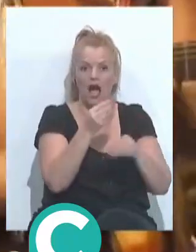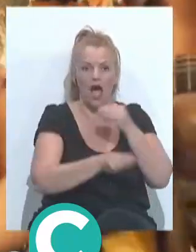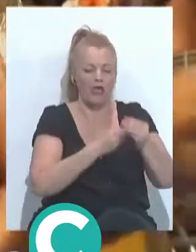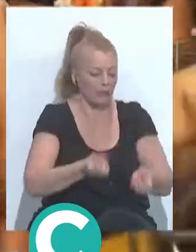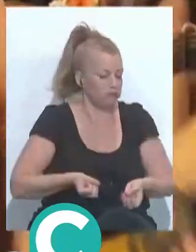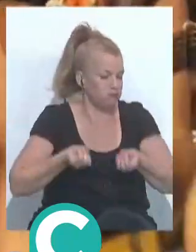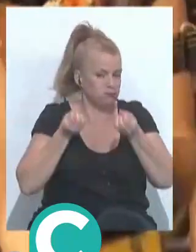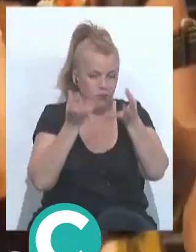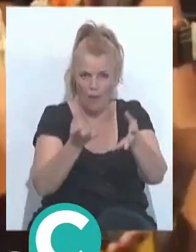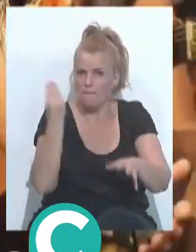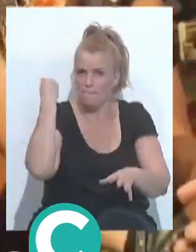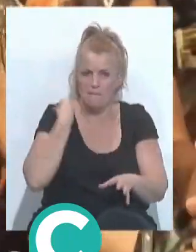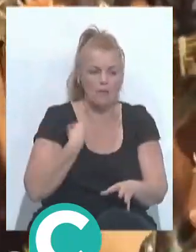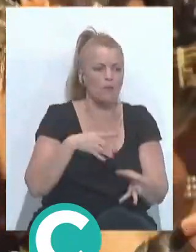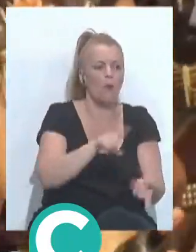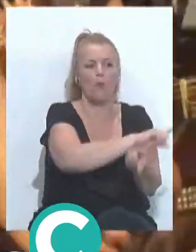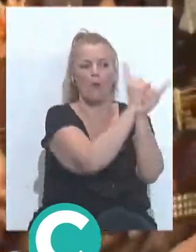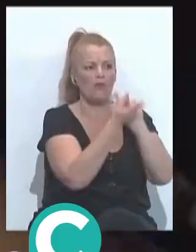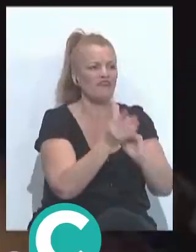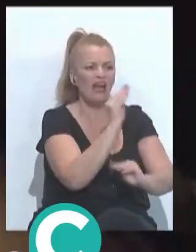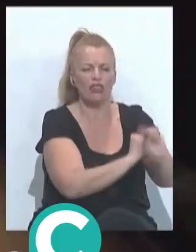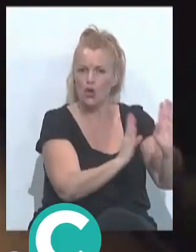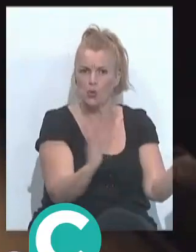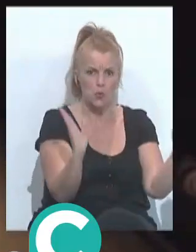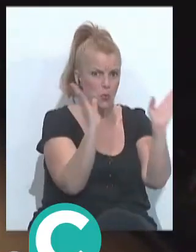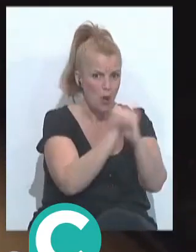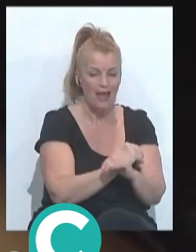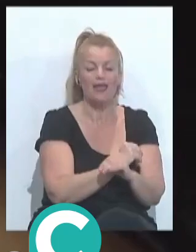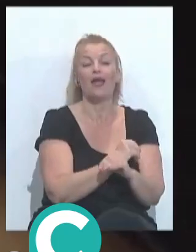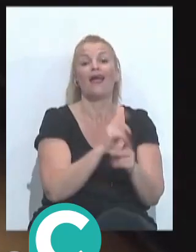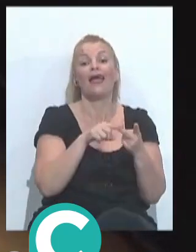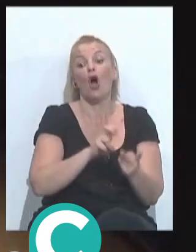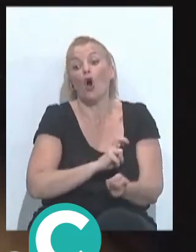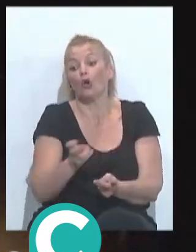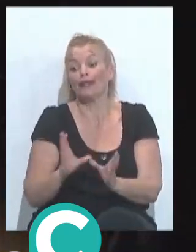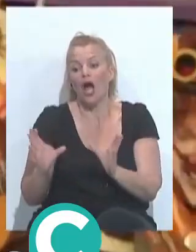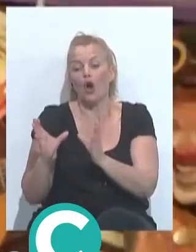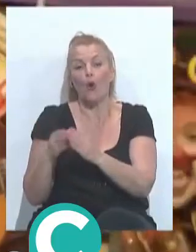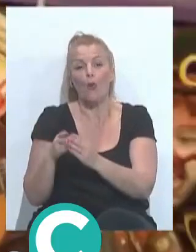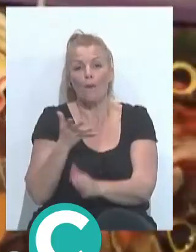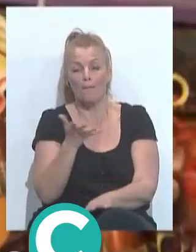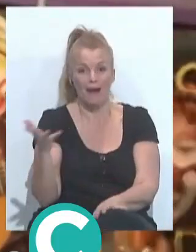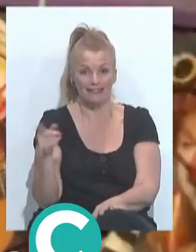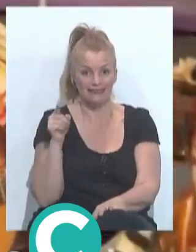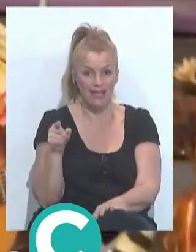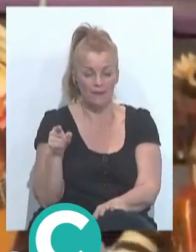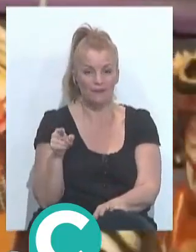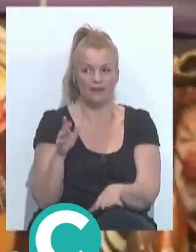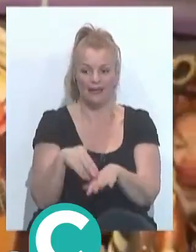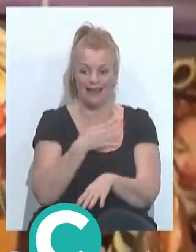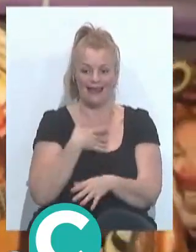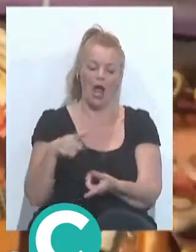trasladarlo a este concurso bueno vamos a dejarlo ahí y por otro lado estaban los indomables que lo que querían era